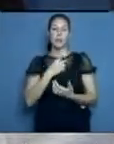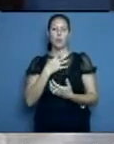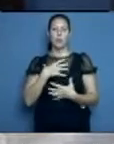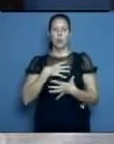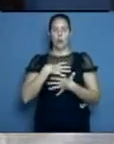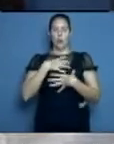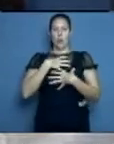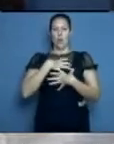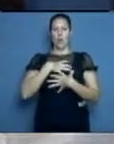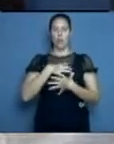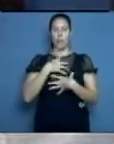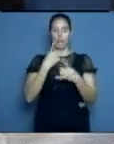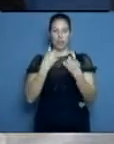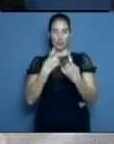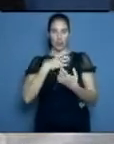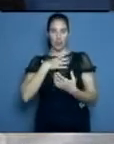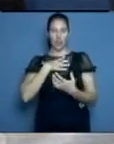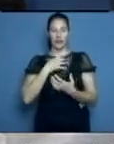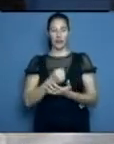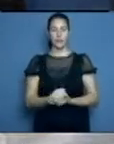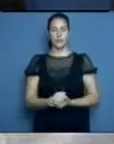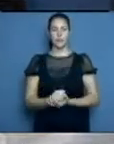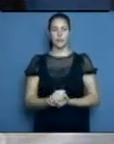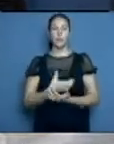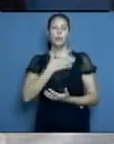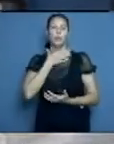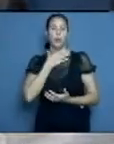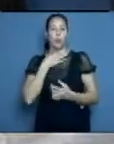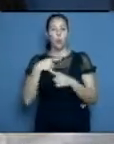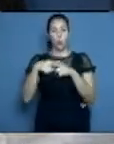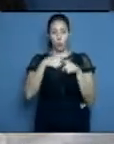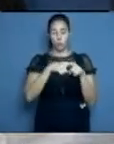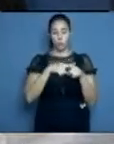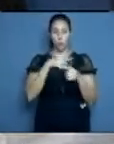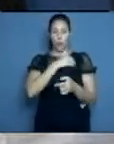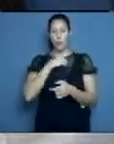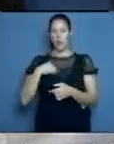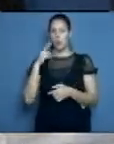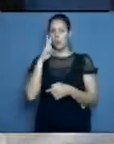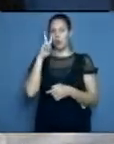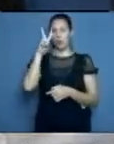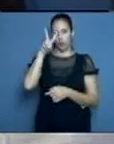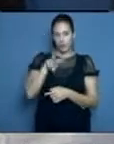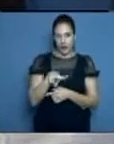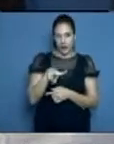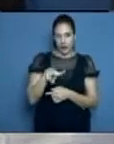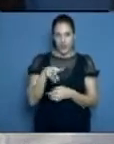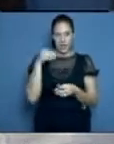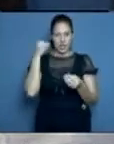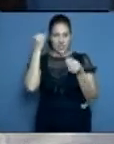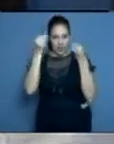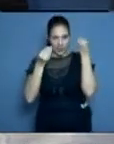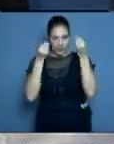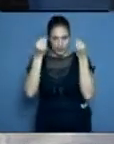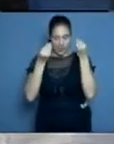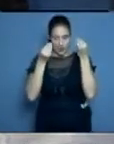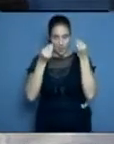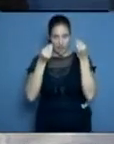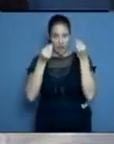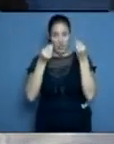médico lo considera apropiado le hace el test rápido. El paciente con manifestaciones de infección respiratoria alta,